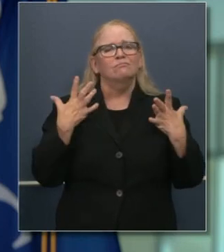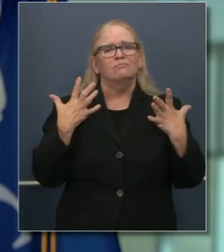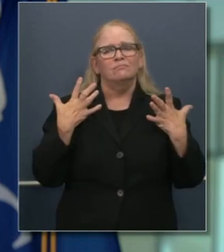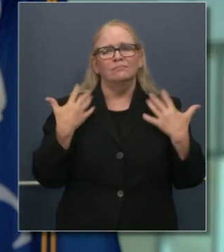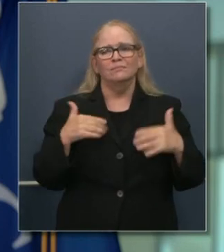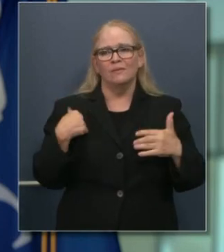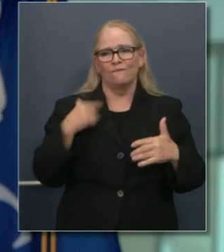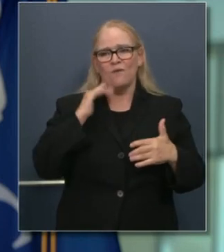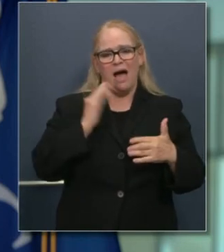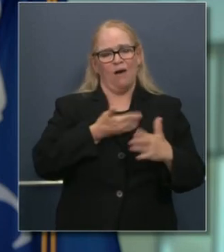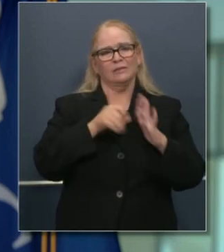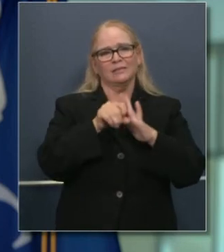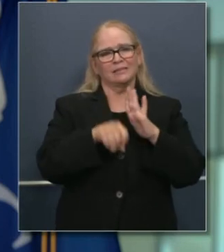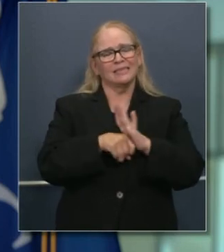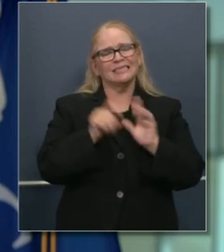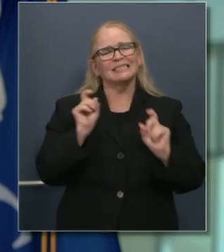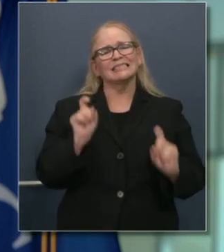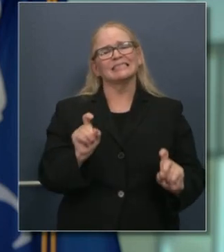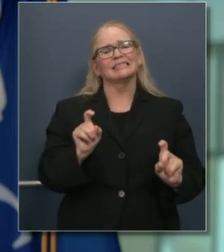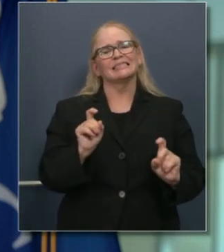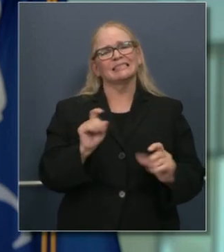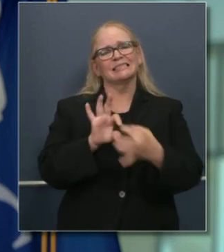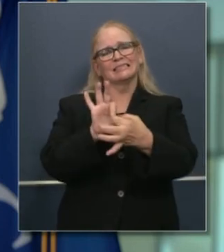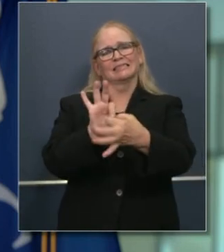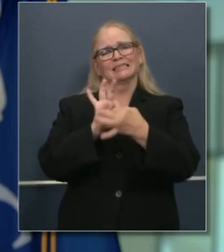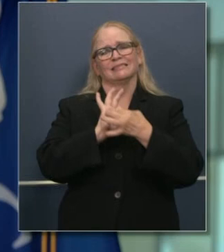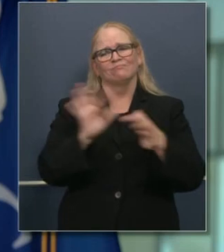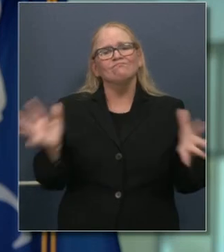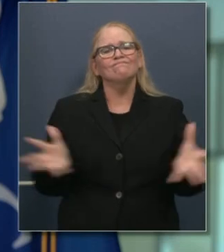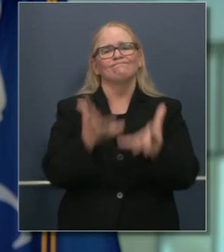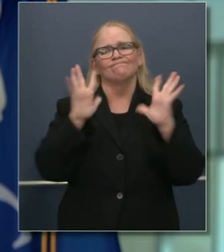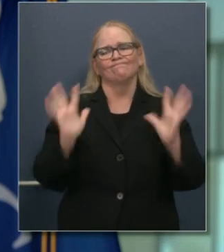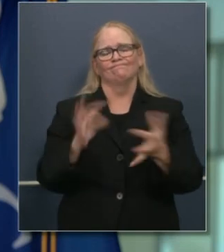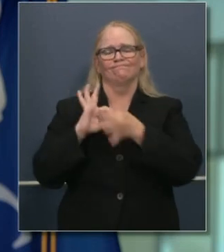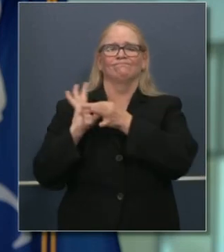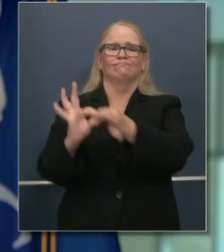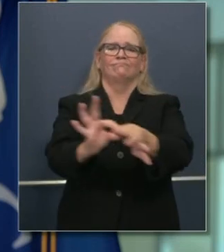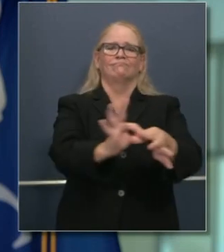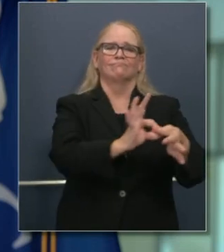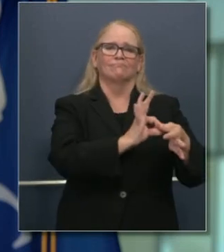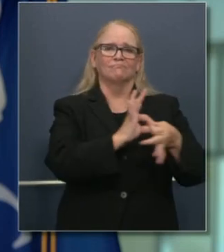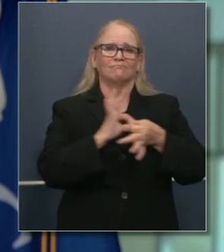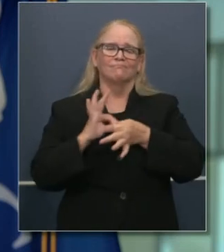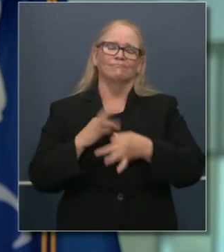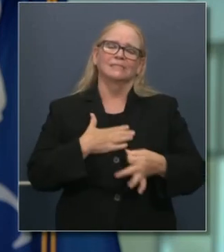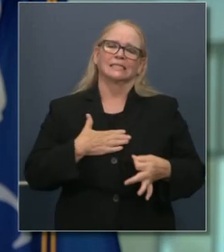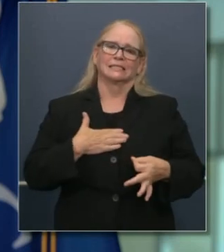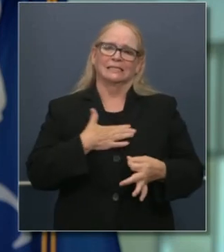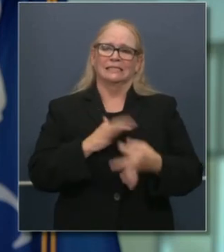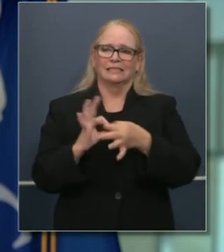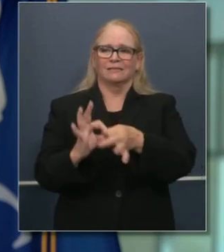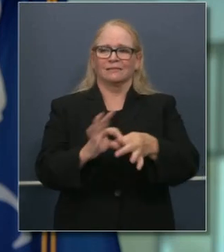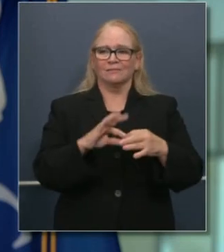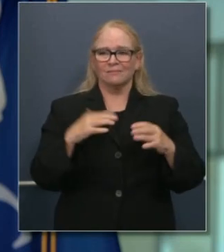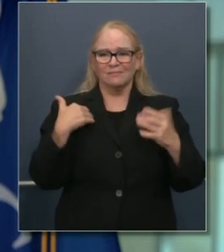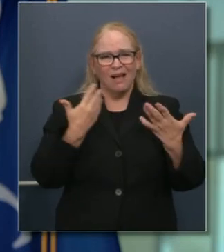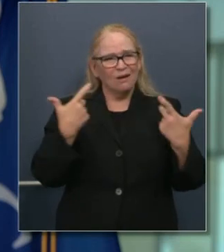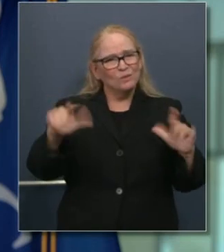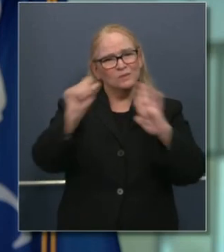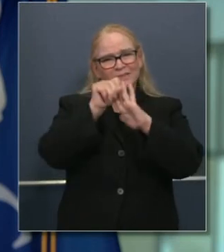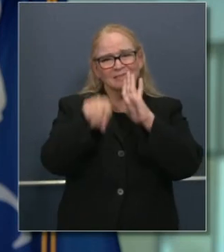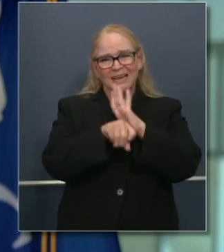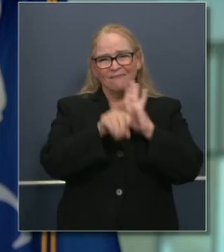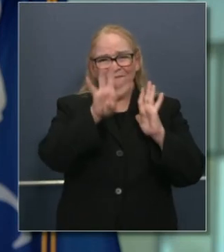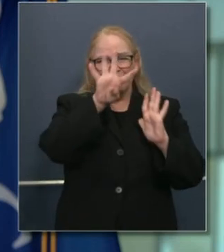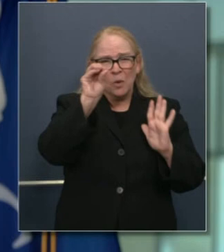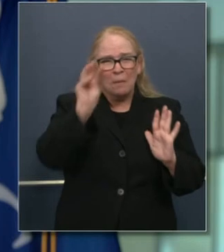Un tiempo muy importante para todo el Estado. Que todos nos pongamos de acuerdo, tengamos esa resolución conjunta.